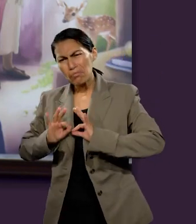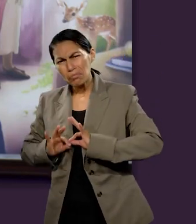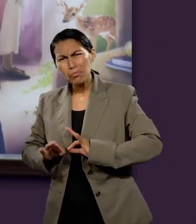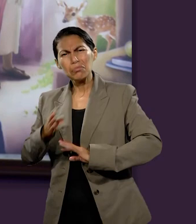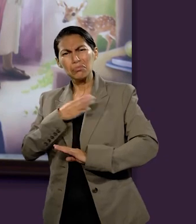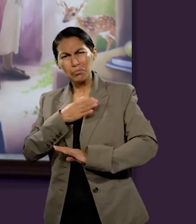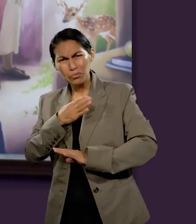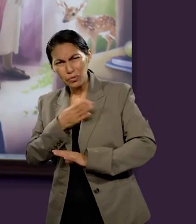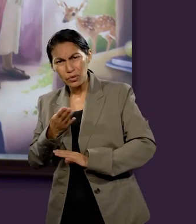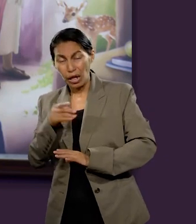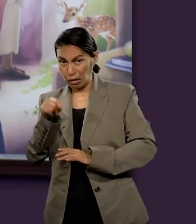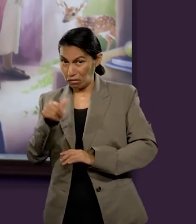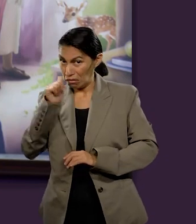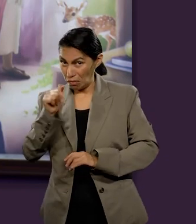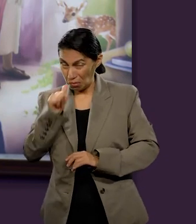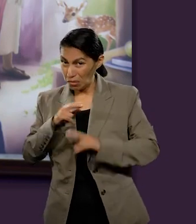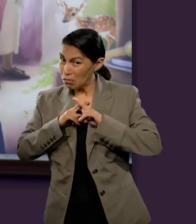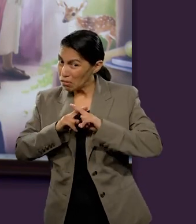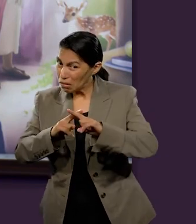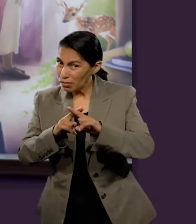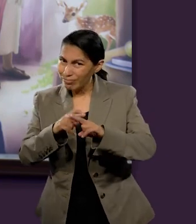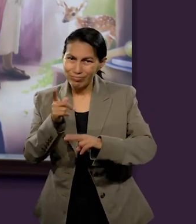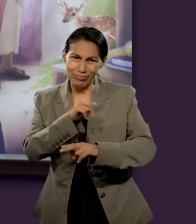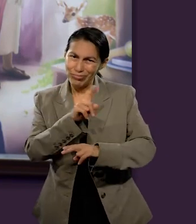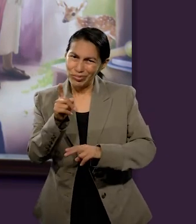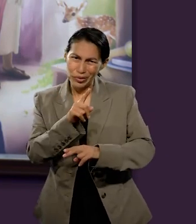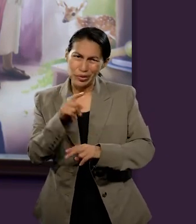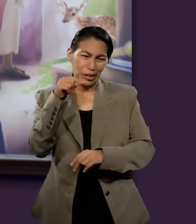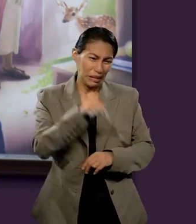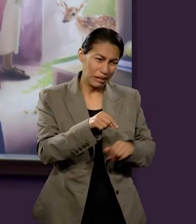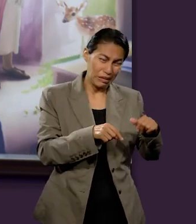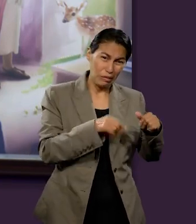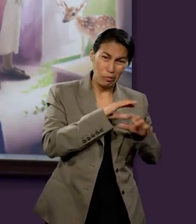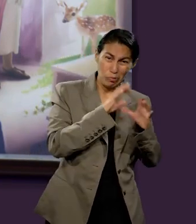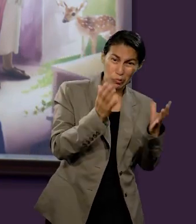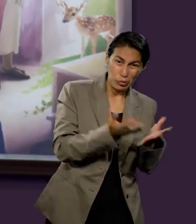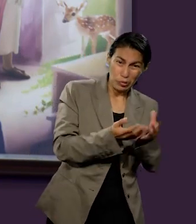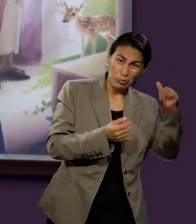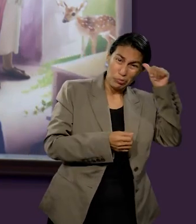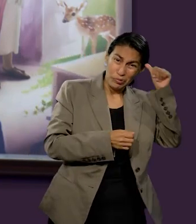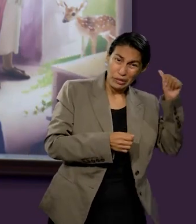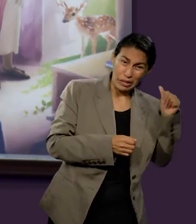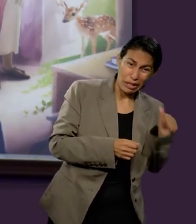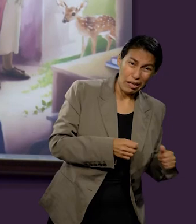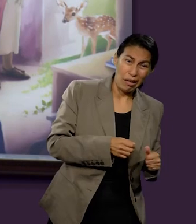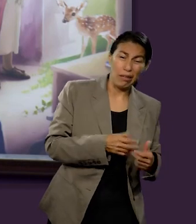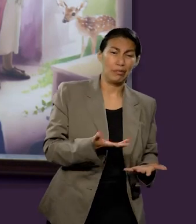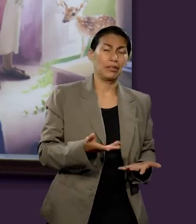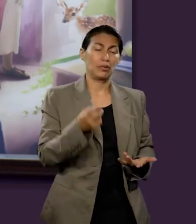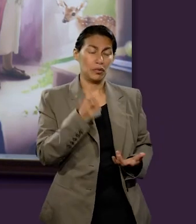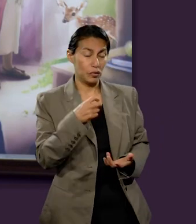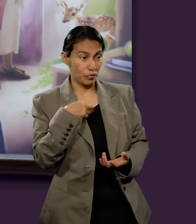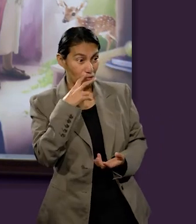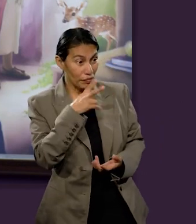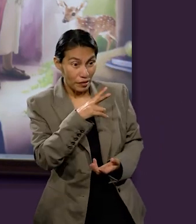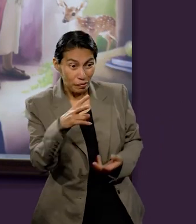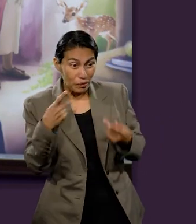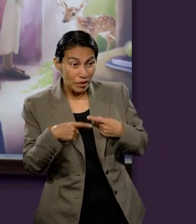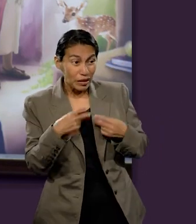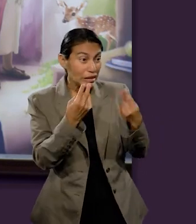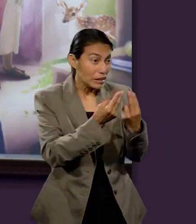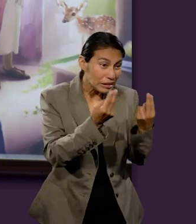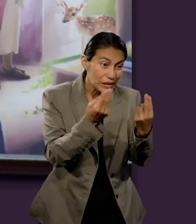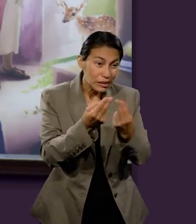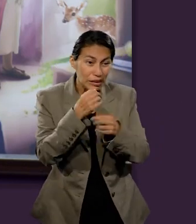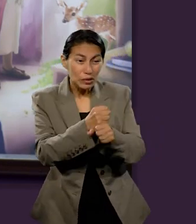va a ser siempre así porque estamos en un mundo de pecado o yo no puedo ser indolente ante la necesidad de los demás.